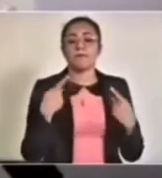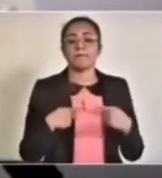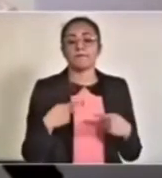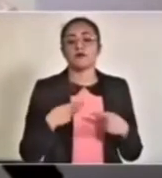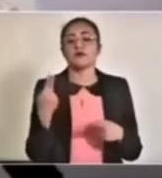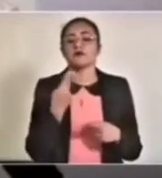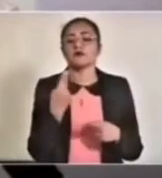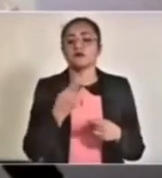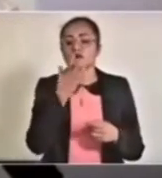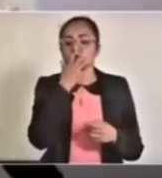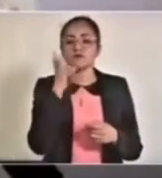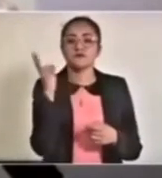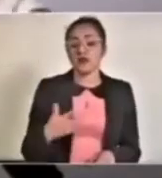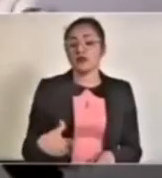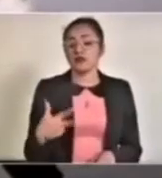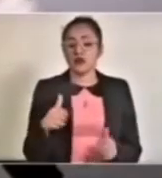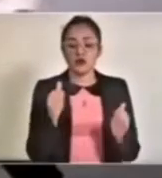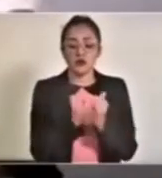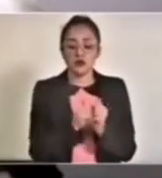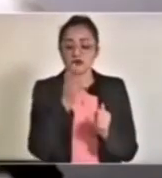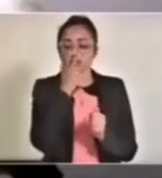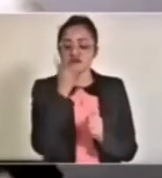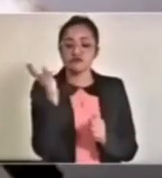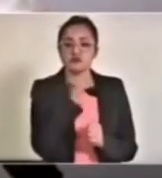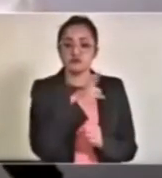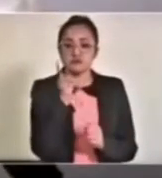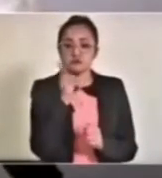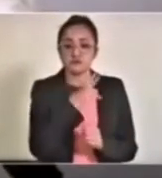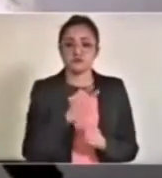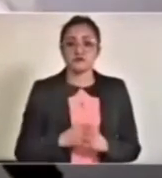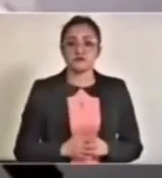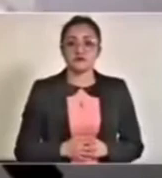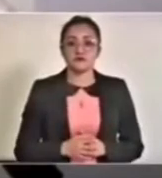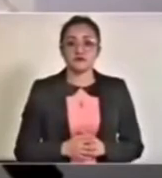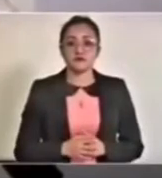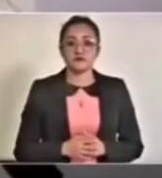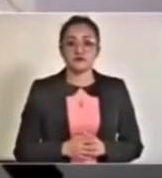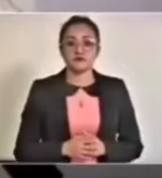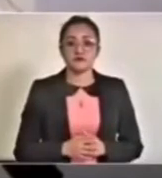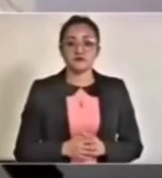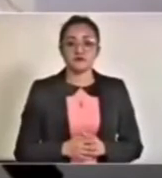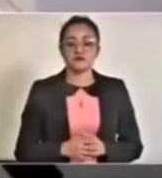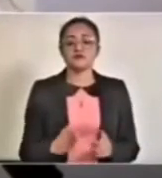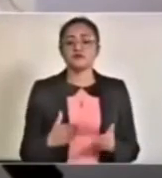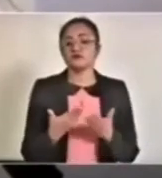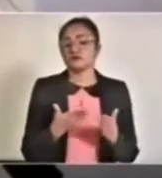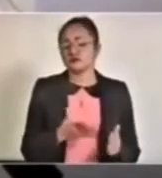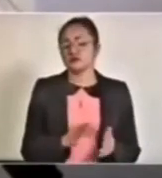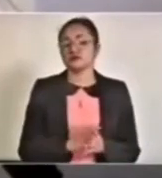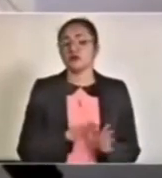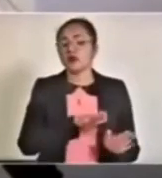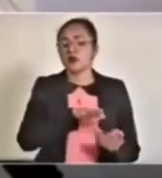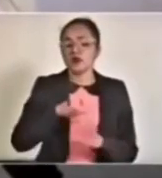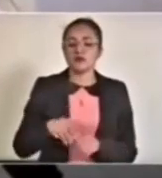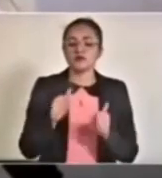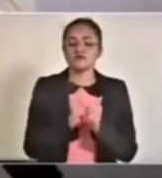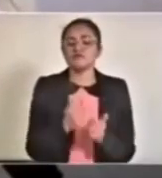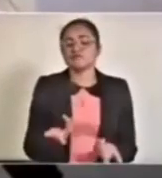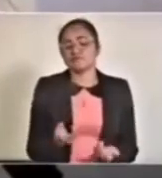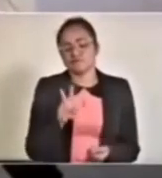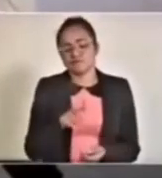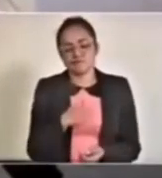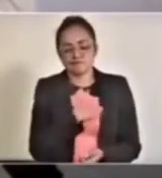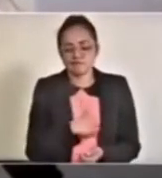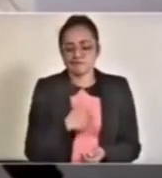ventilación mecánica asistida de ventilación mecánica asistida. En lo que respecta lamentablemente a defunciones